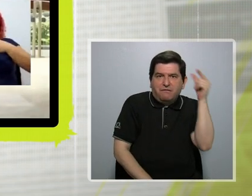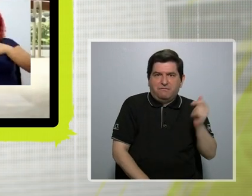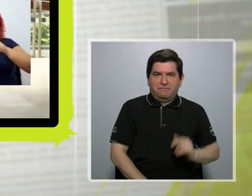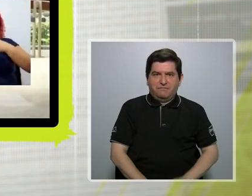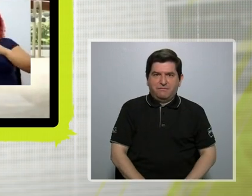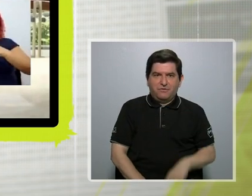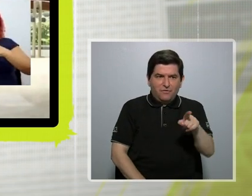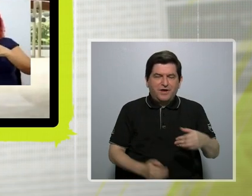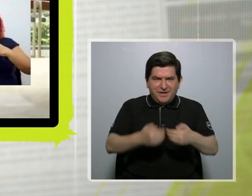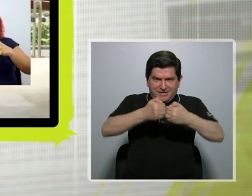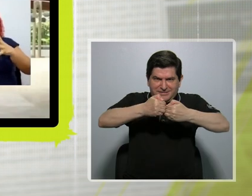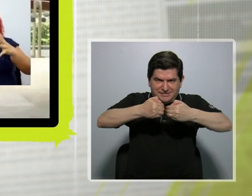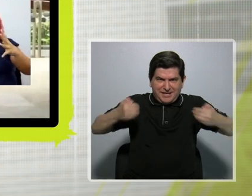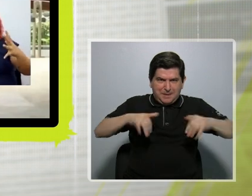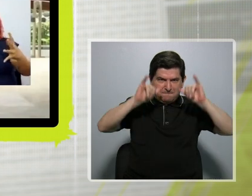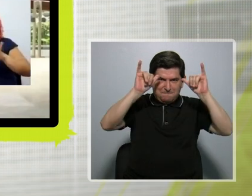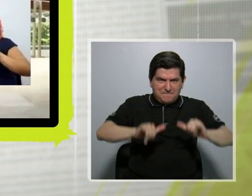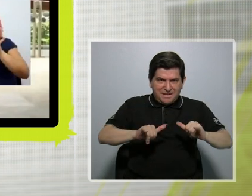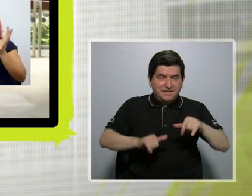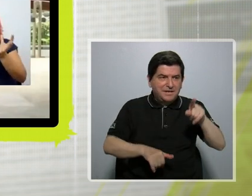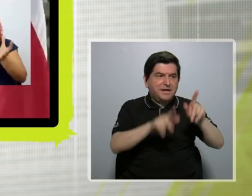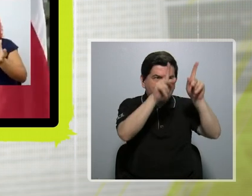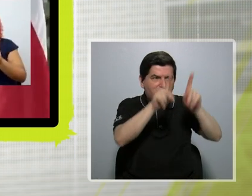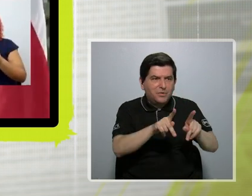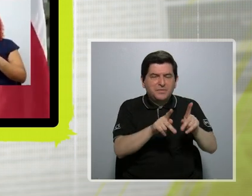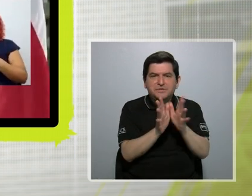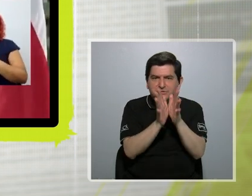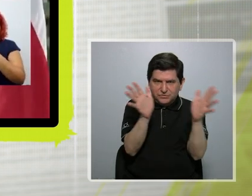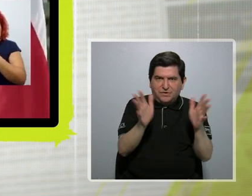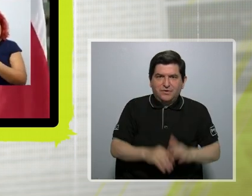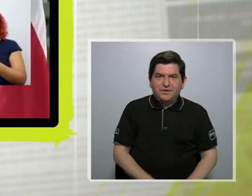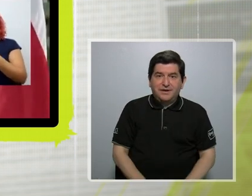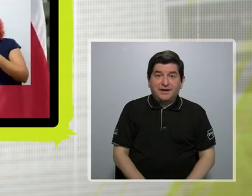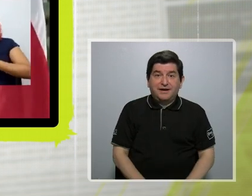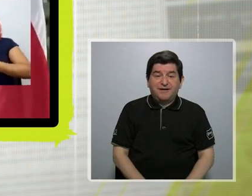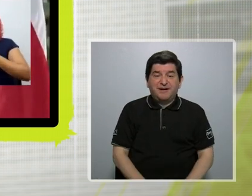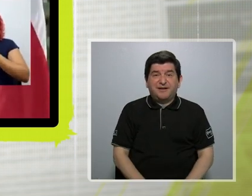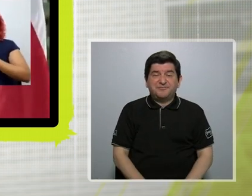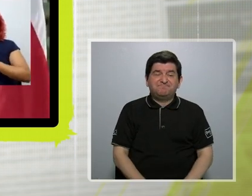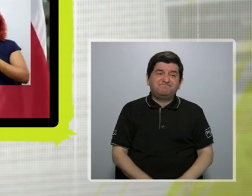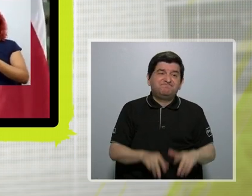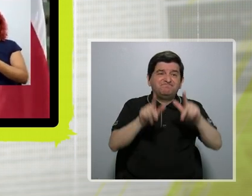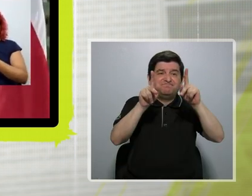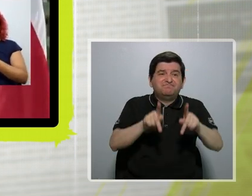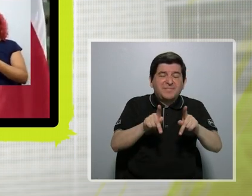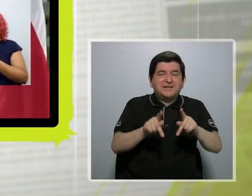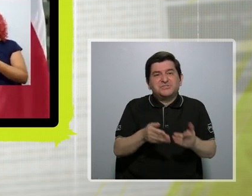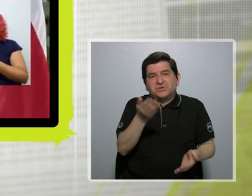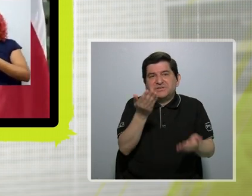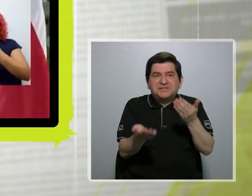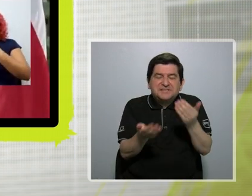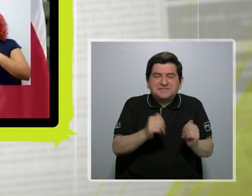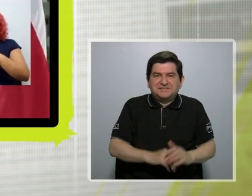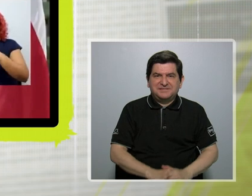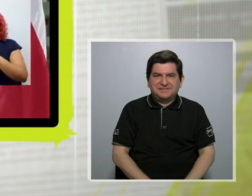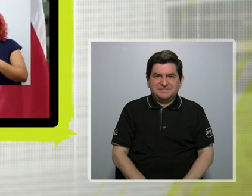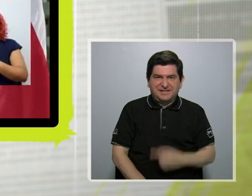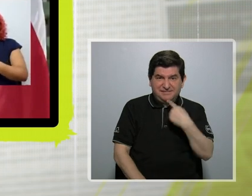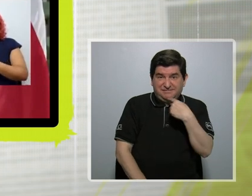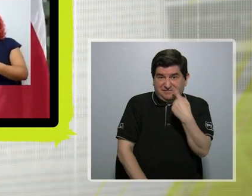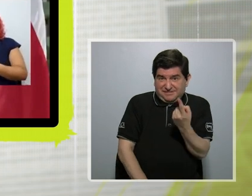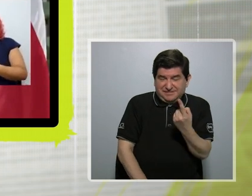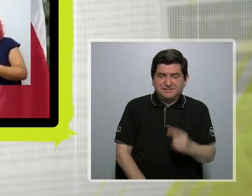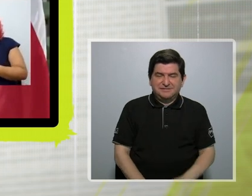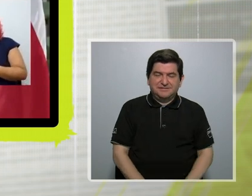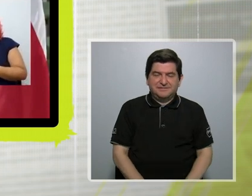esa distancia que tenemos que tener con esa figura nos hace que algunas personalidades, por decirlo de esa manera,